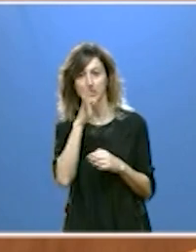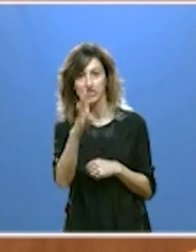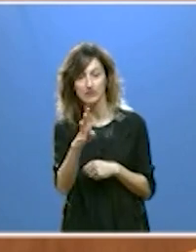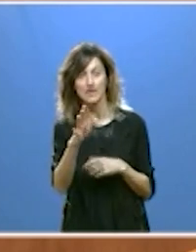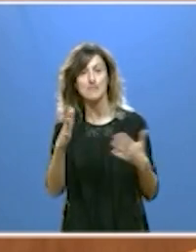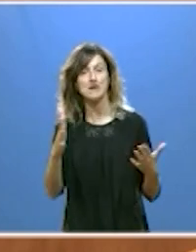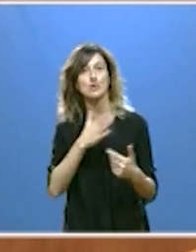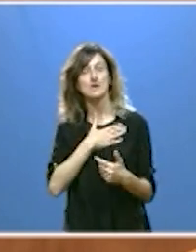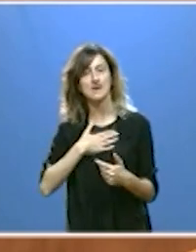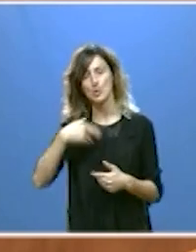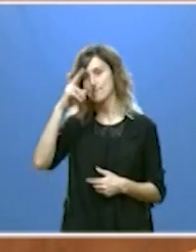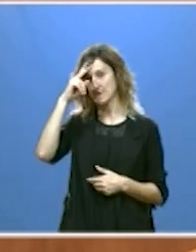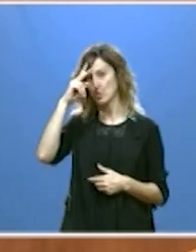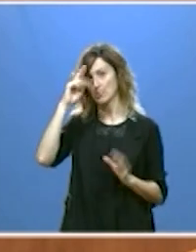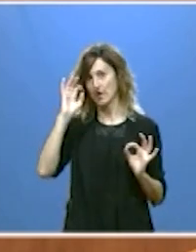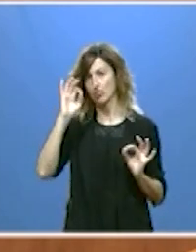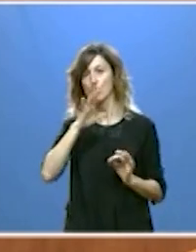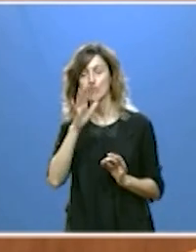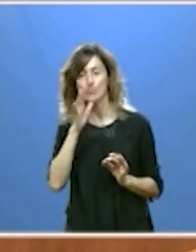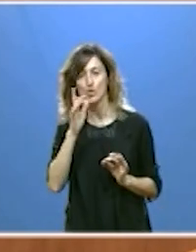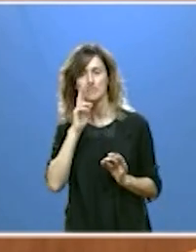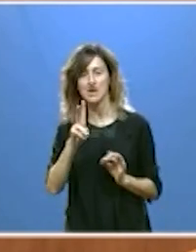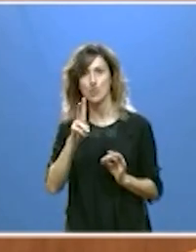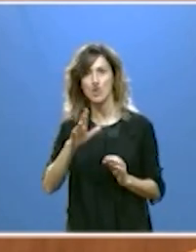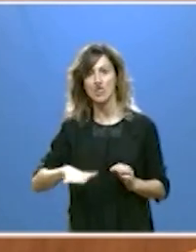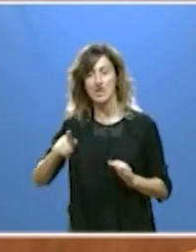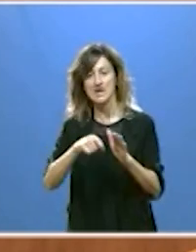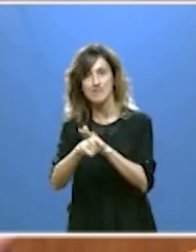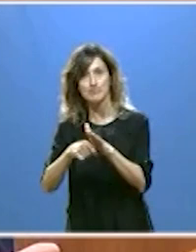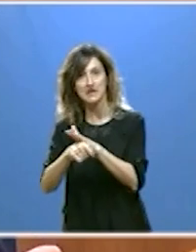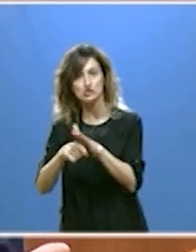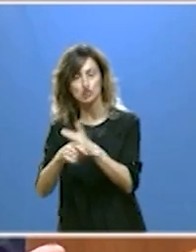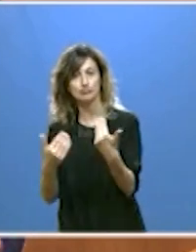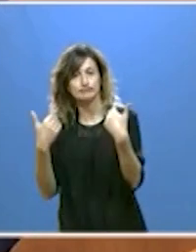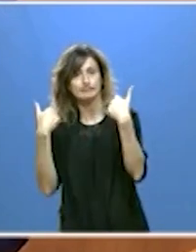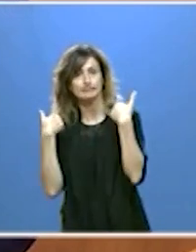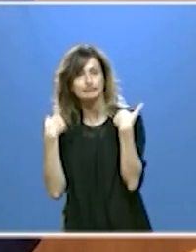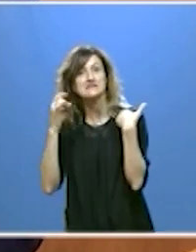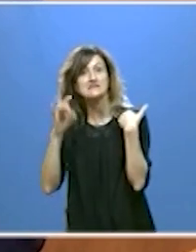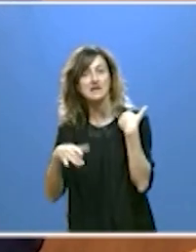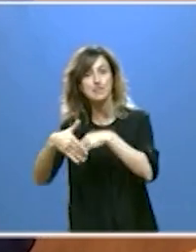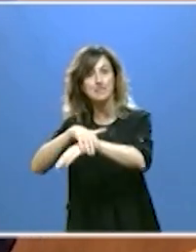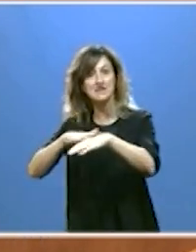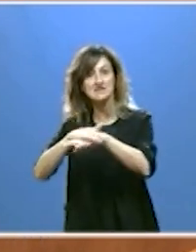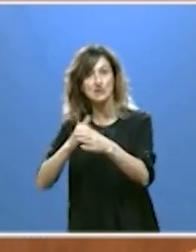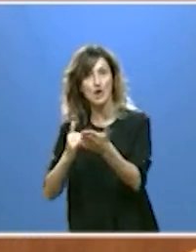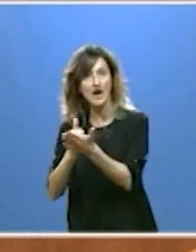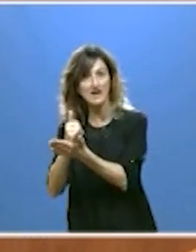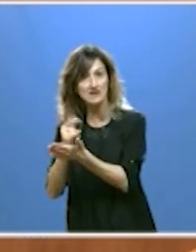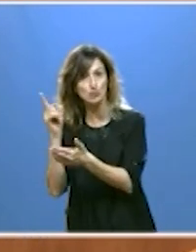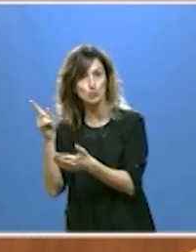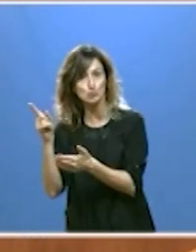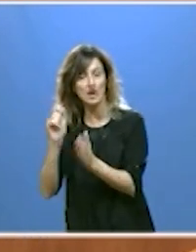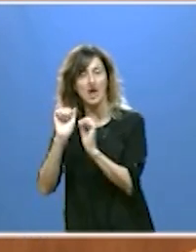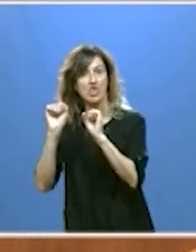manifestamos nuestra preocupación por el retraso en la parte de inversión que corresponde al Ministerio de Agricultura y en